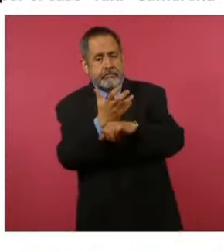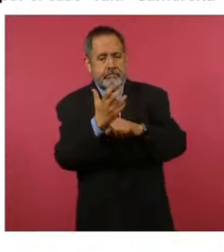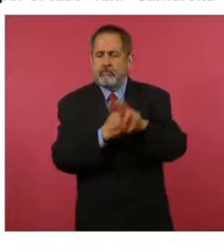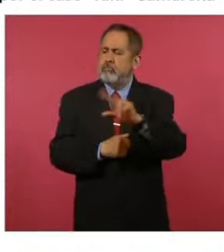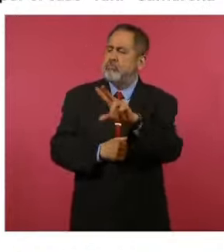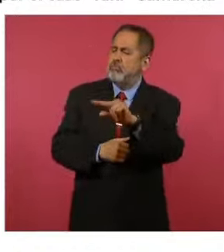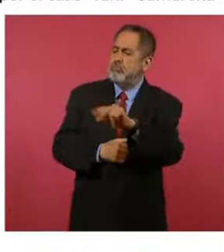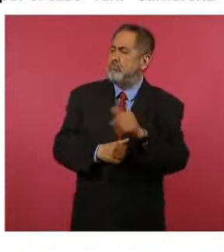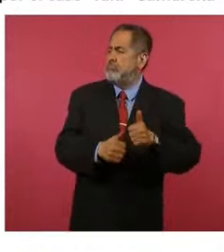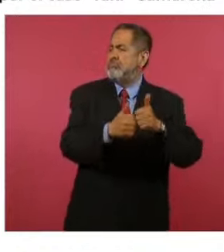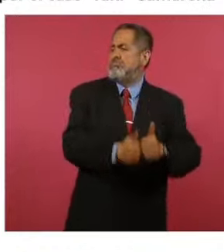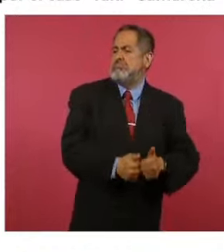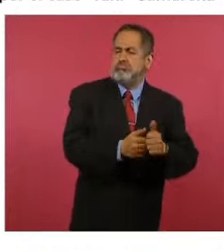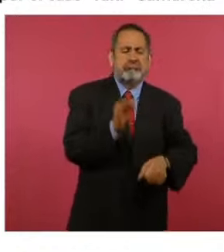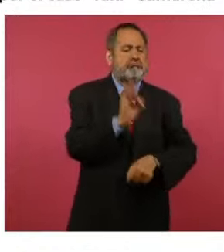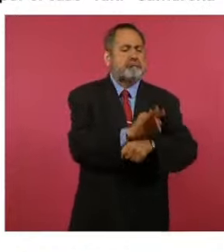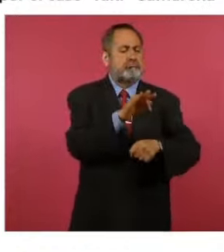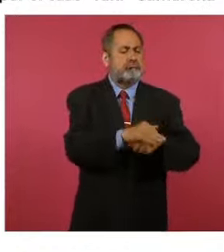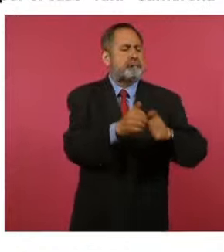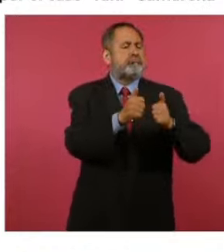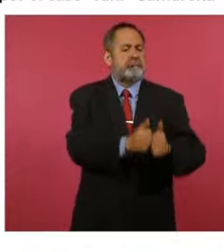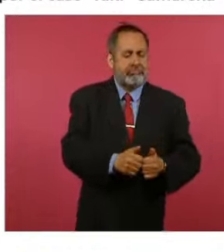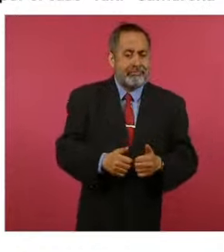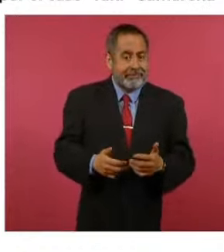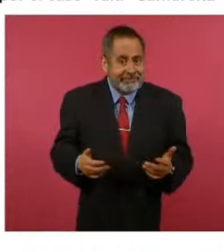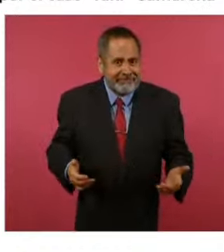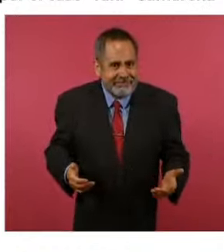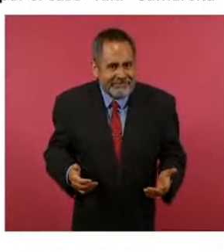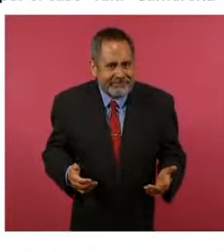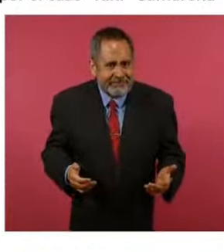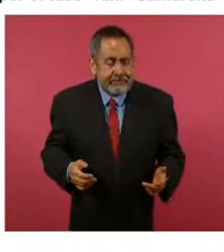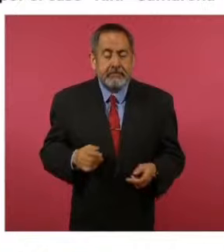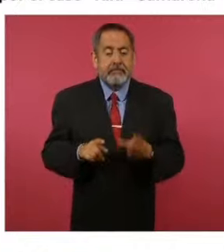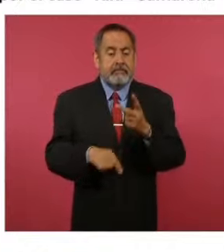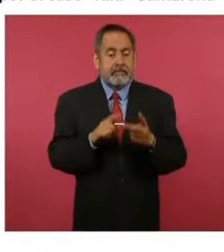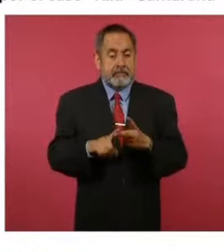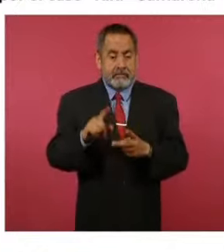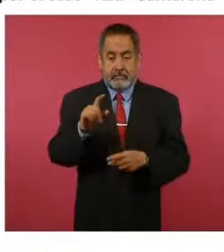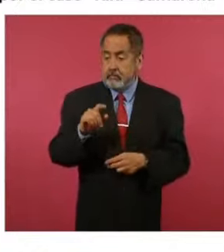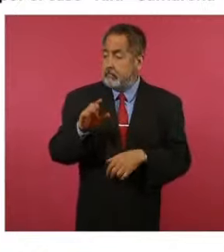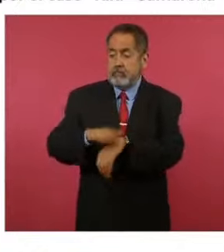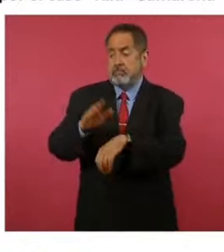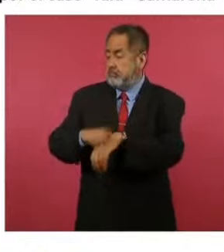y 24 horas